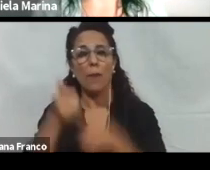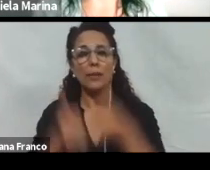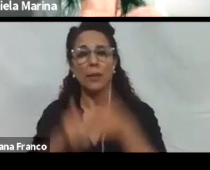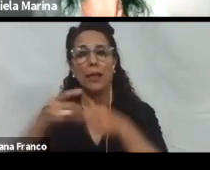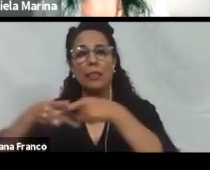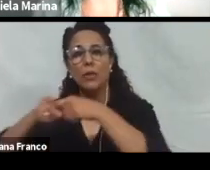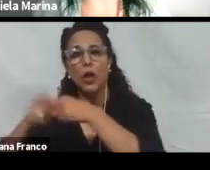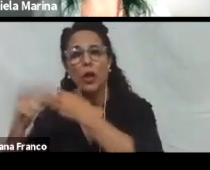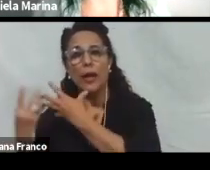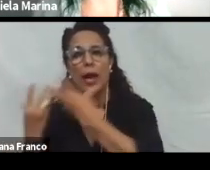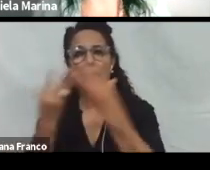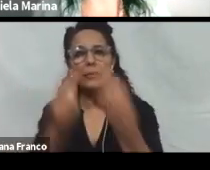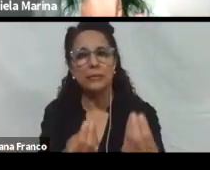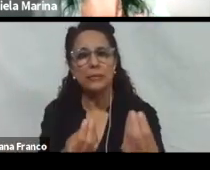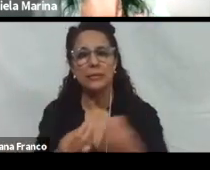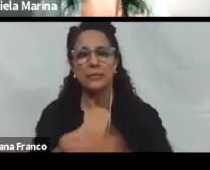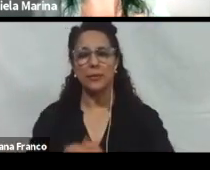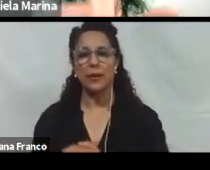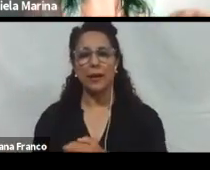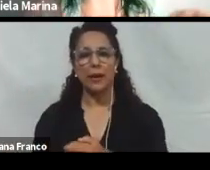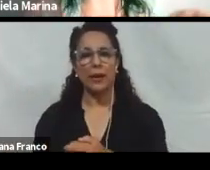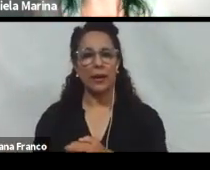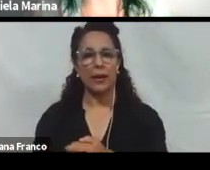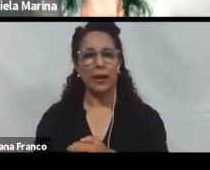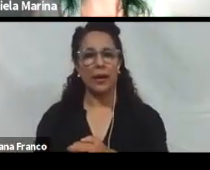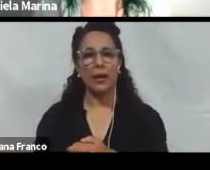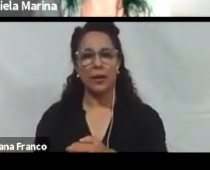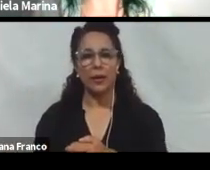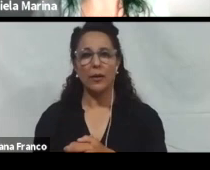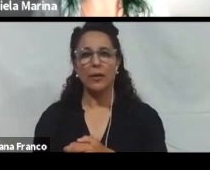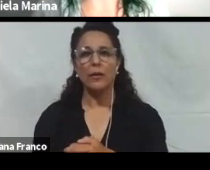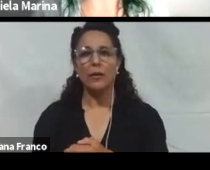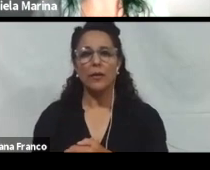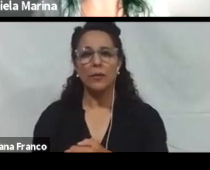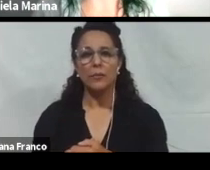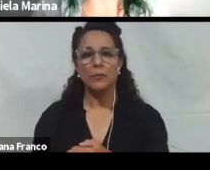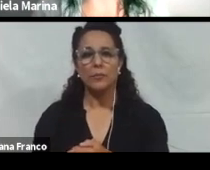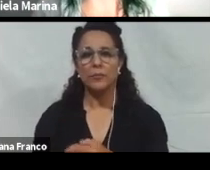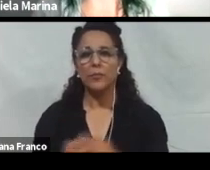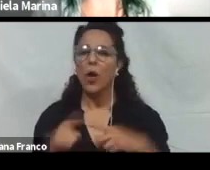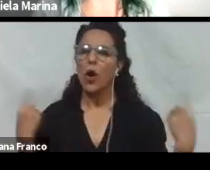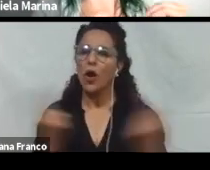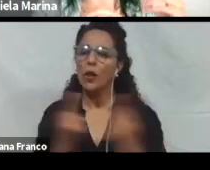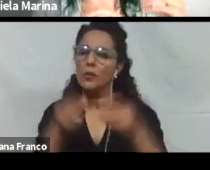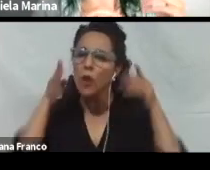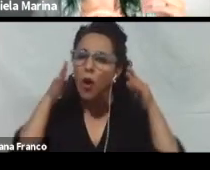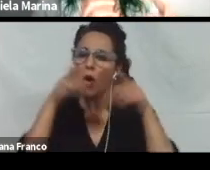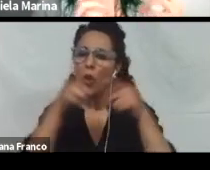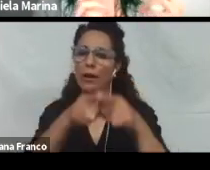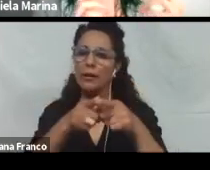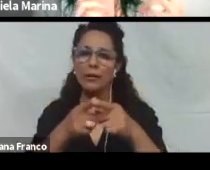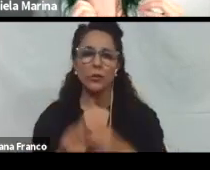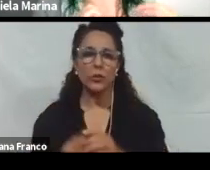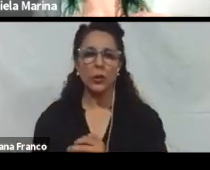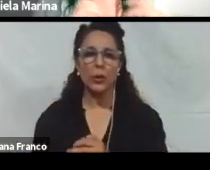E incluir también el acceso completo por teclado. Las tecnologías asistivas son productos,